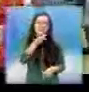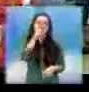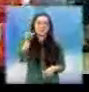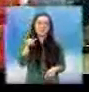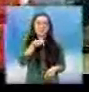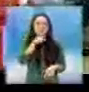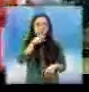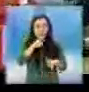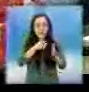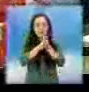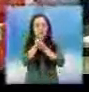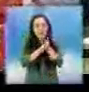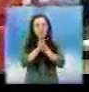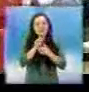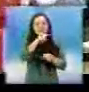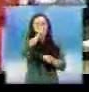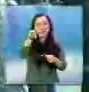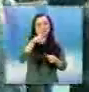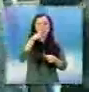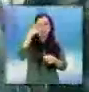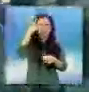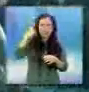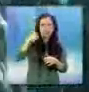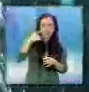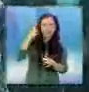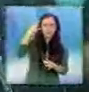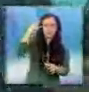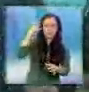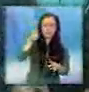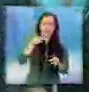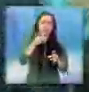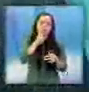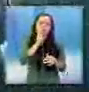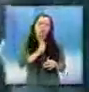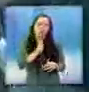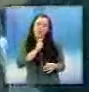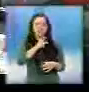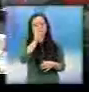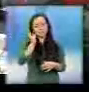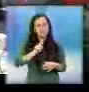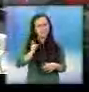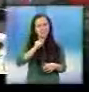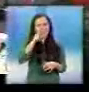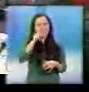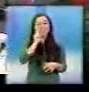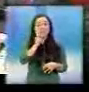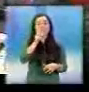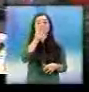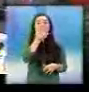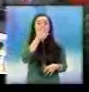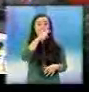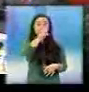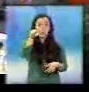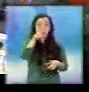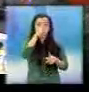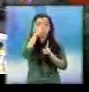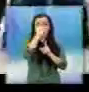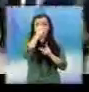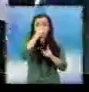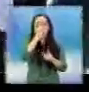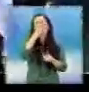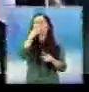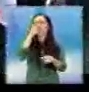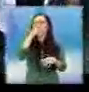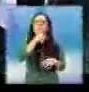aprovechar cada momento. Para robar cámara. Así concluye la semana más con inolvidables momentos. ¿Y si usted fue parte de alguno de ellos?